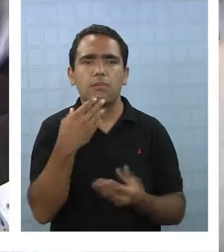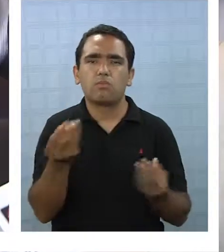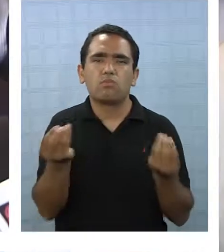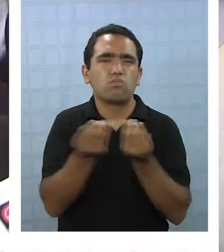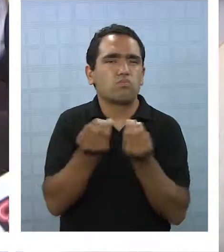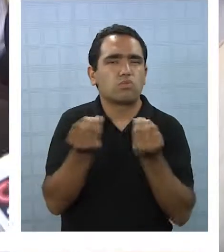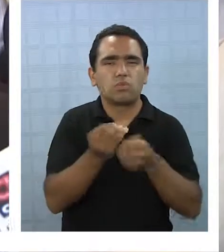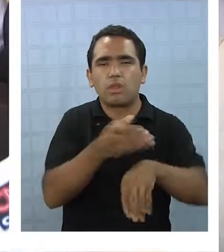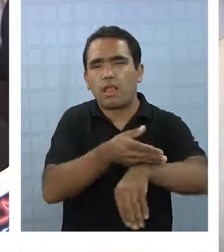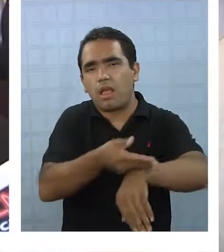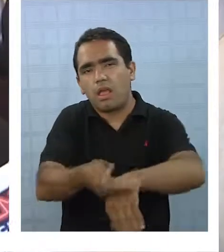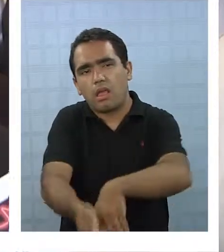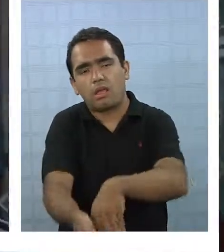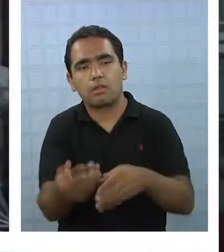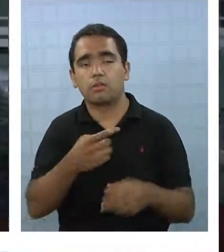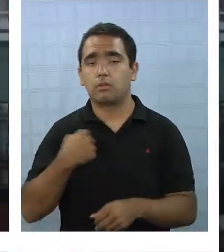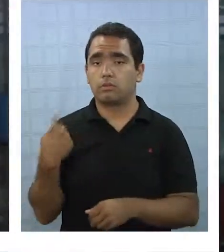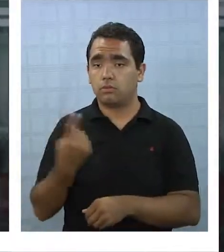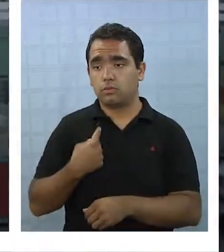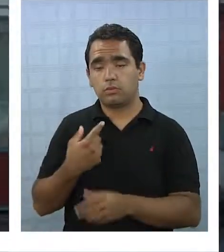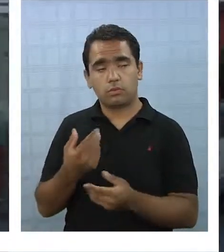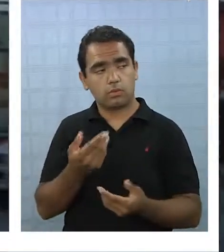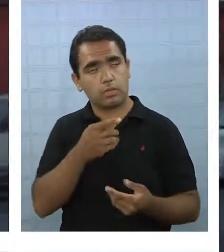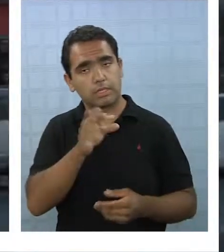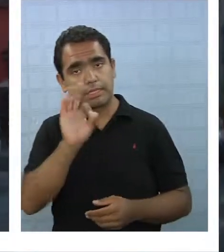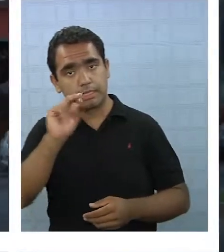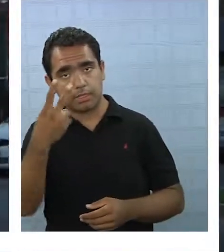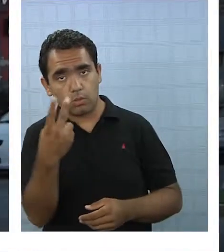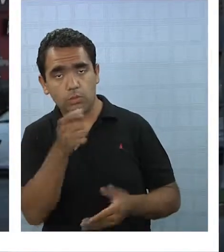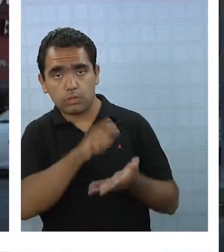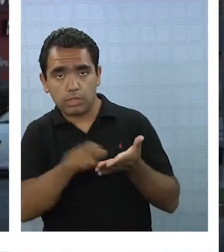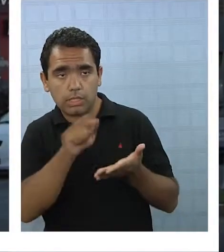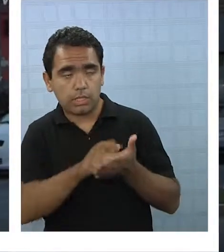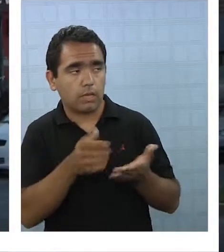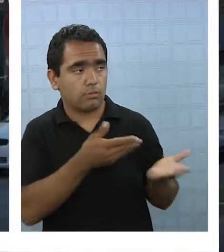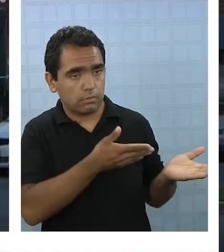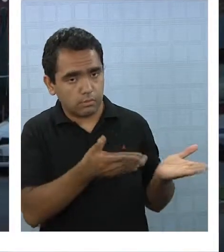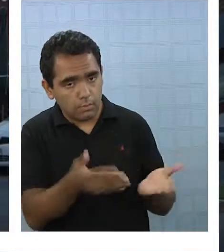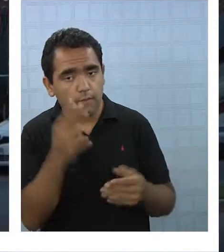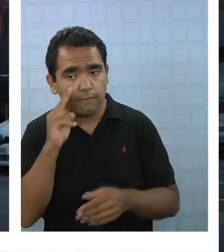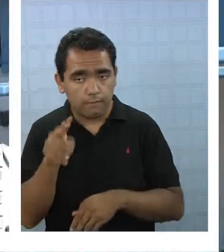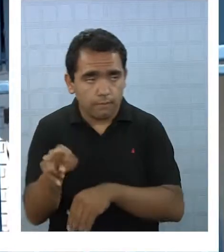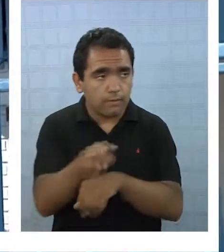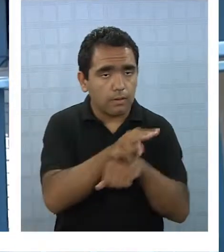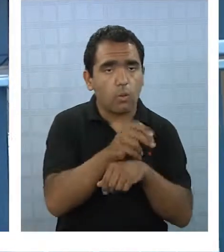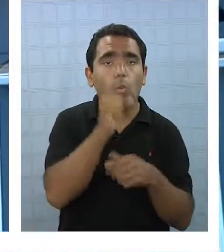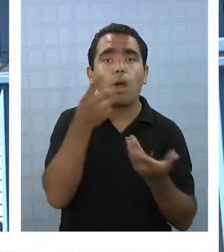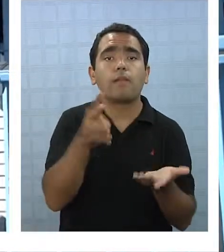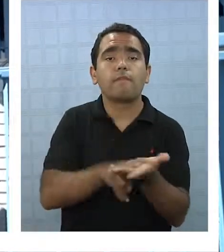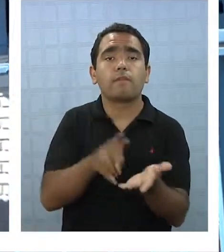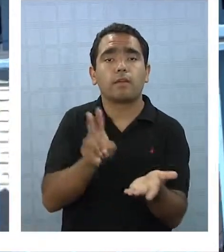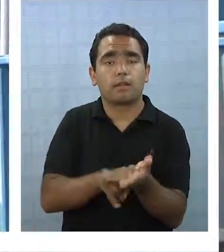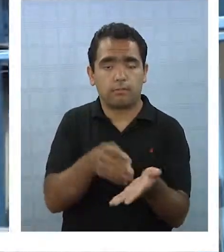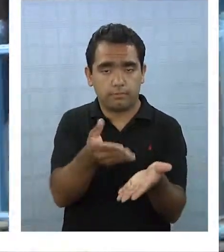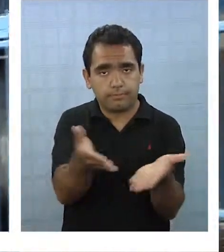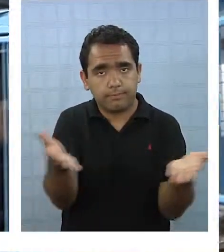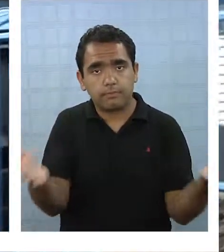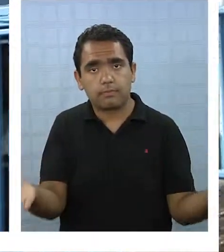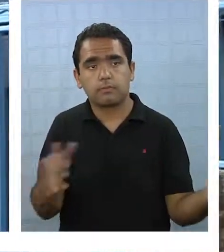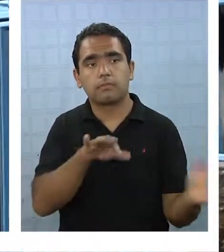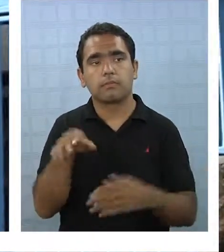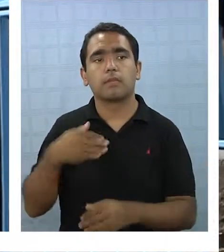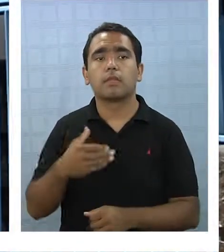hora del funcionamiento. Por lo tanto nosotros vinimos y le mostramos al subsecretario cuál es el funcionamiento, cuál es la realidad, no solo de los clientes, sino que también de los locales.